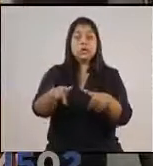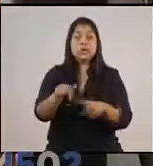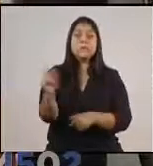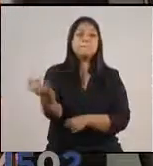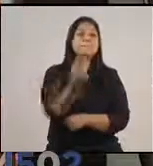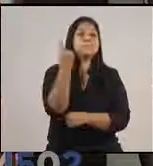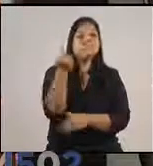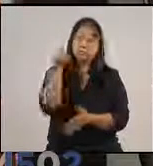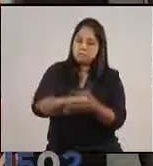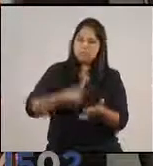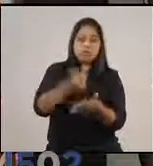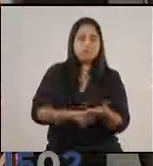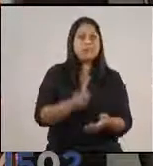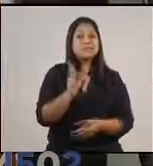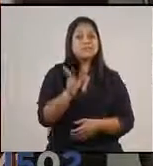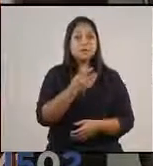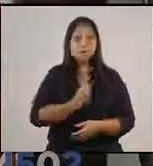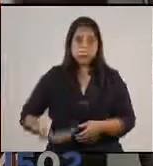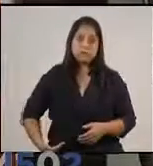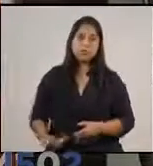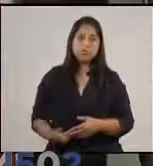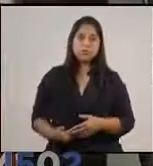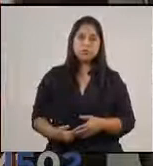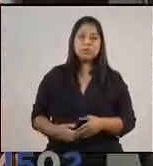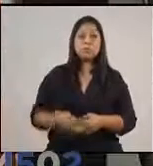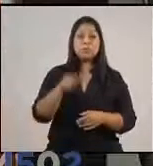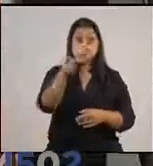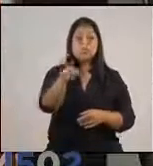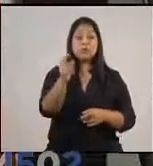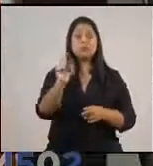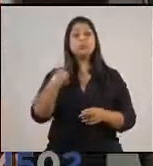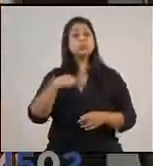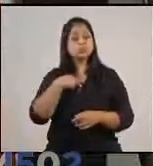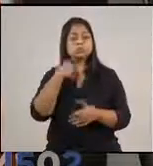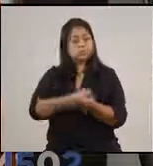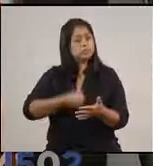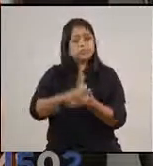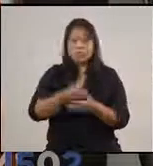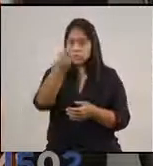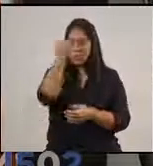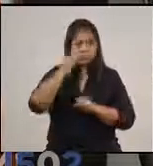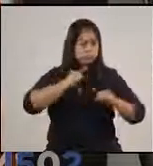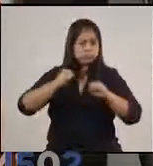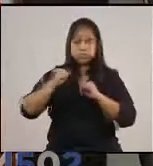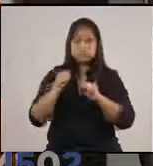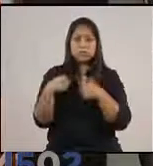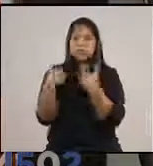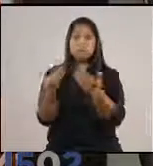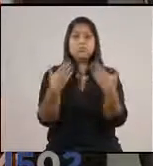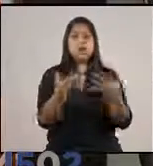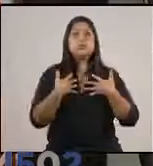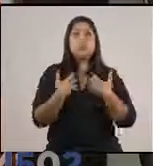siempre tiene que ser el gobierno. Por eso hemos estado trabajando sin descanso para llevar salud a todos los guatemaltecos.